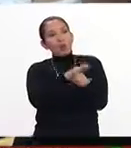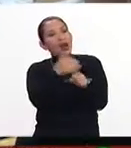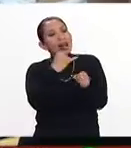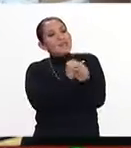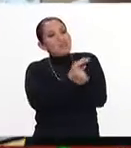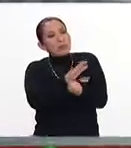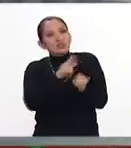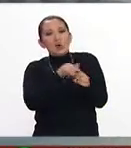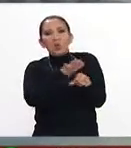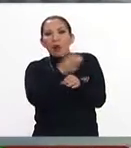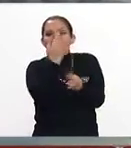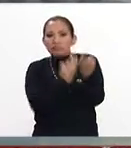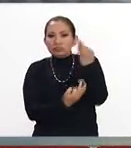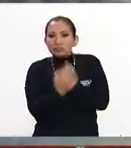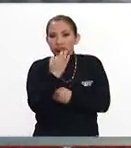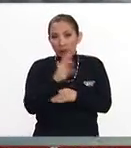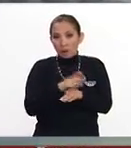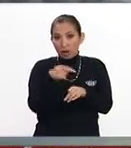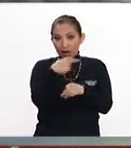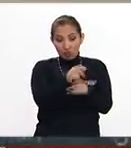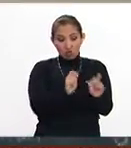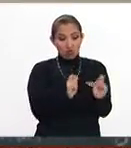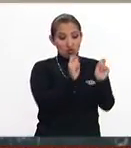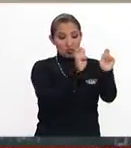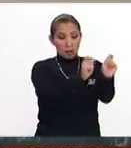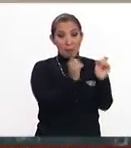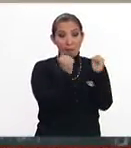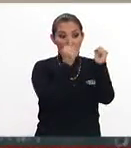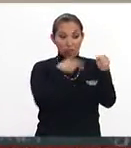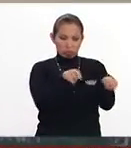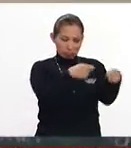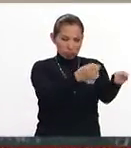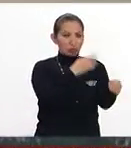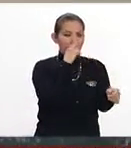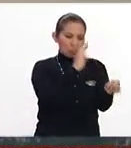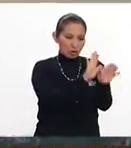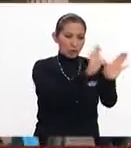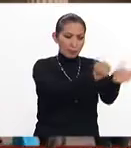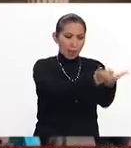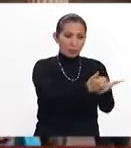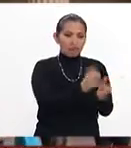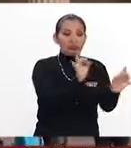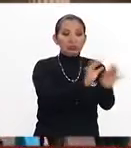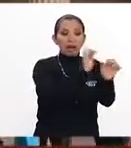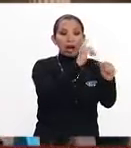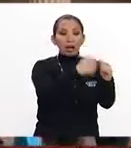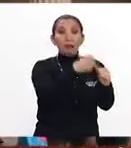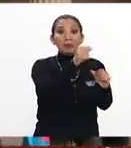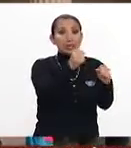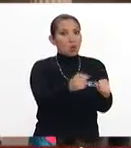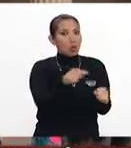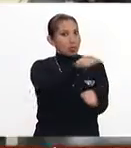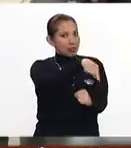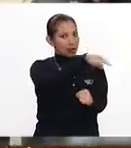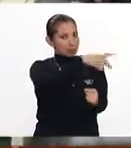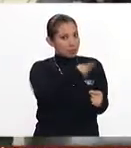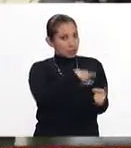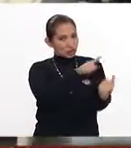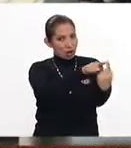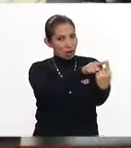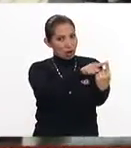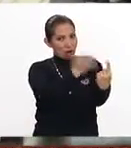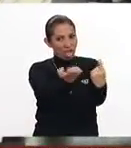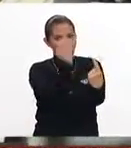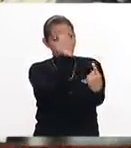porque, bueno, el poder que se deje para allá, pues, debe tener también cierta seguridad para que se porte bien a quien le